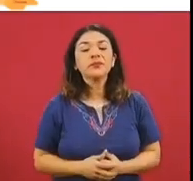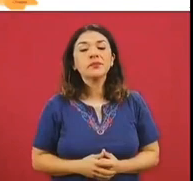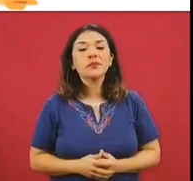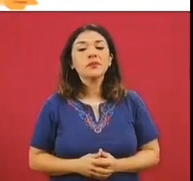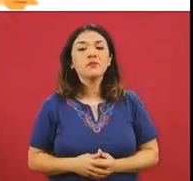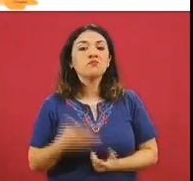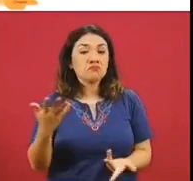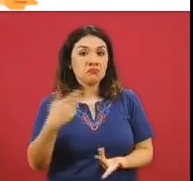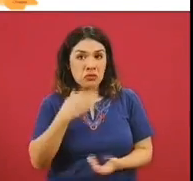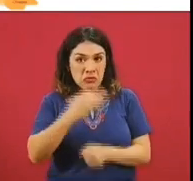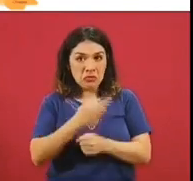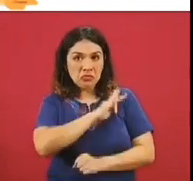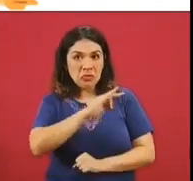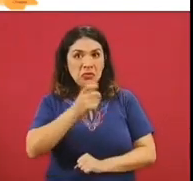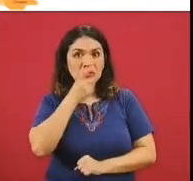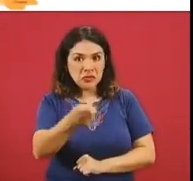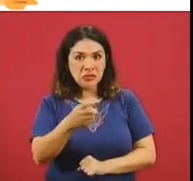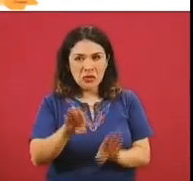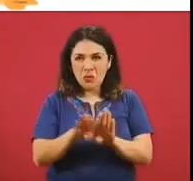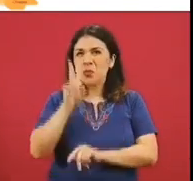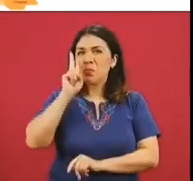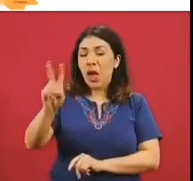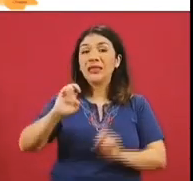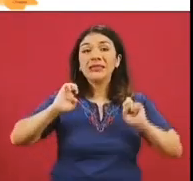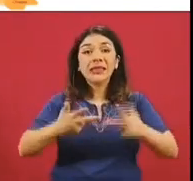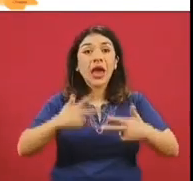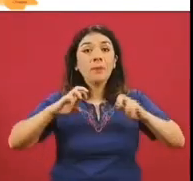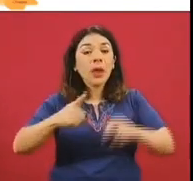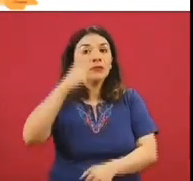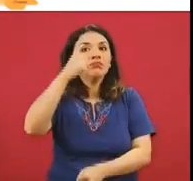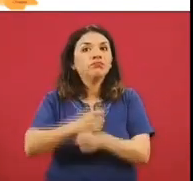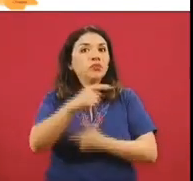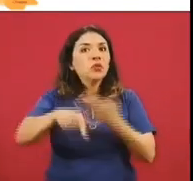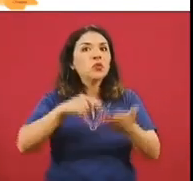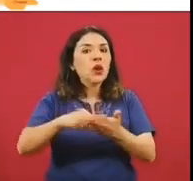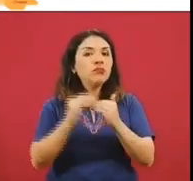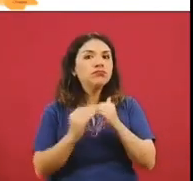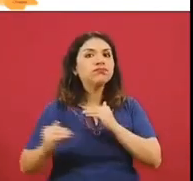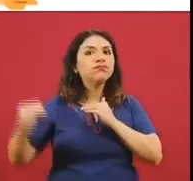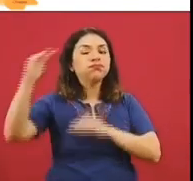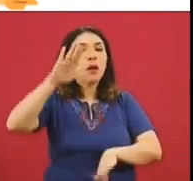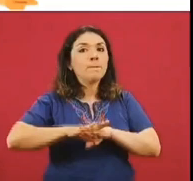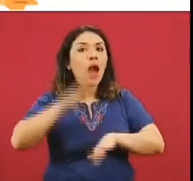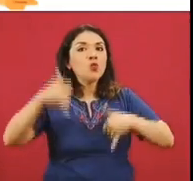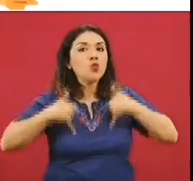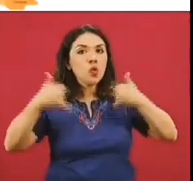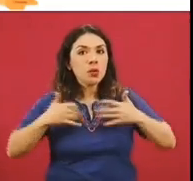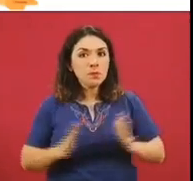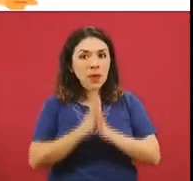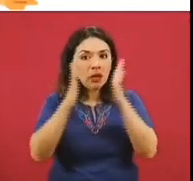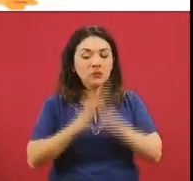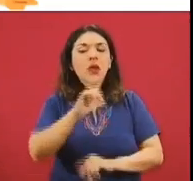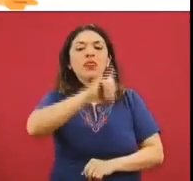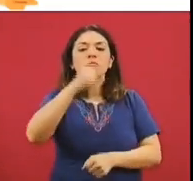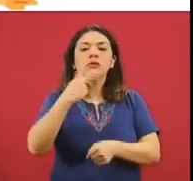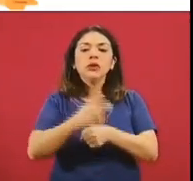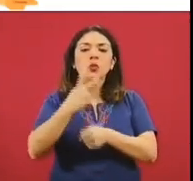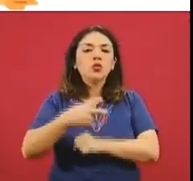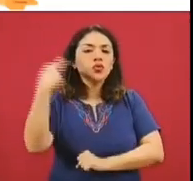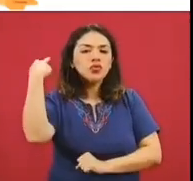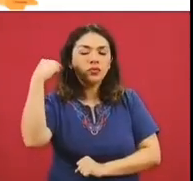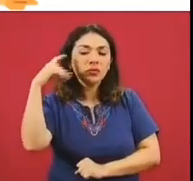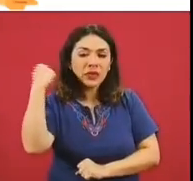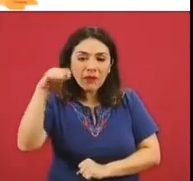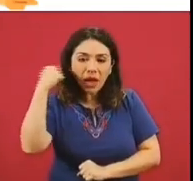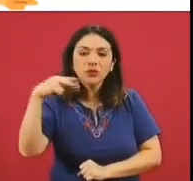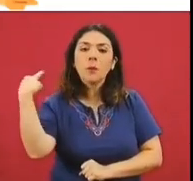Podemos informar, como lo podemos ver, Chiapas es el que más jóvenes han participado, después Tabasco, Veracruz,